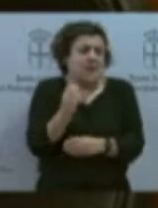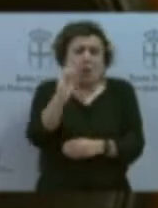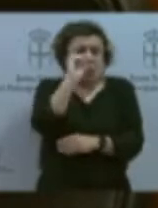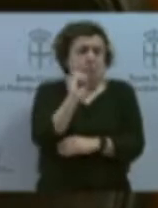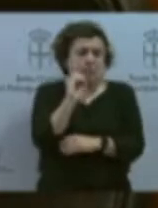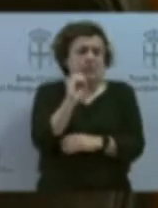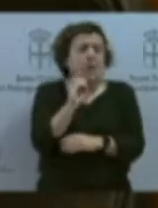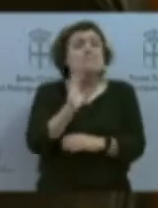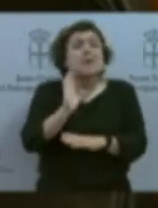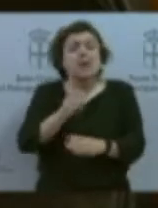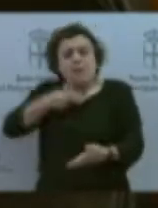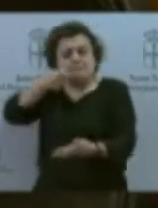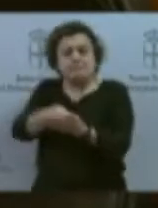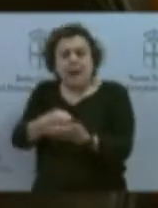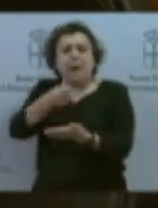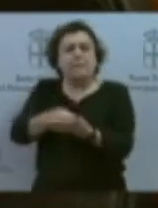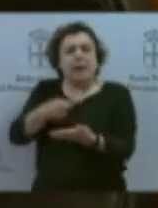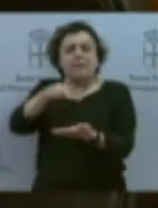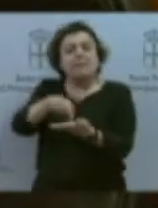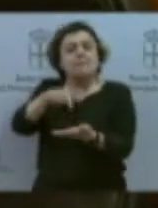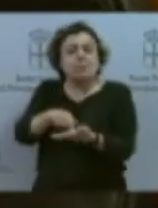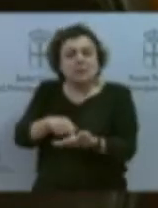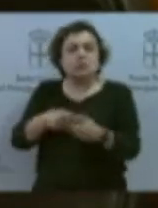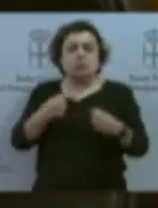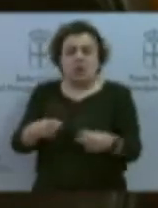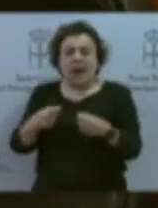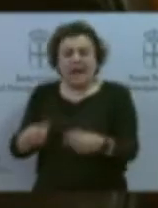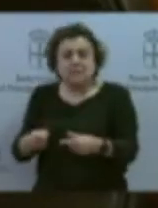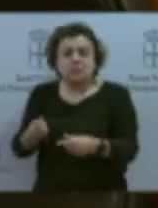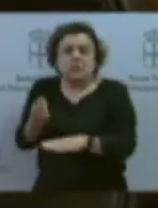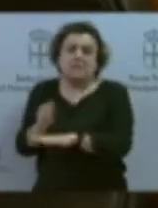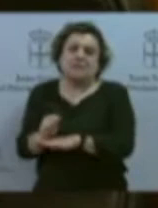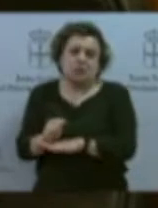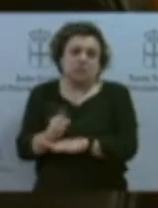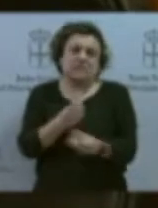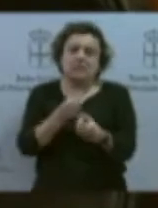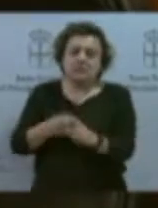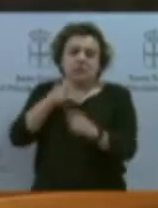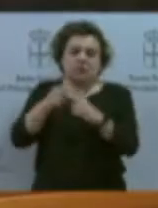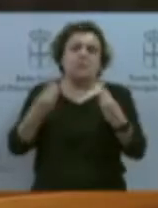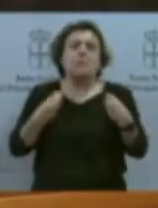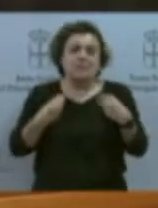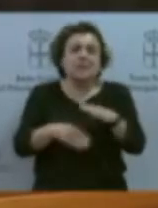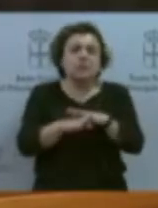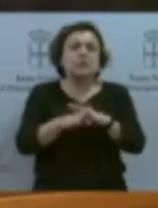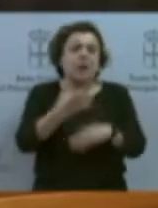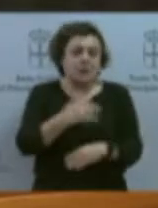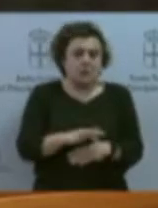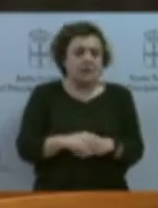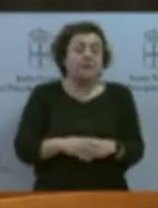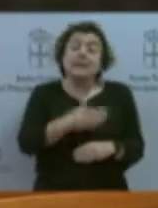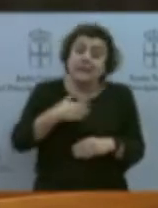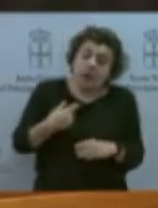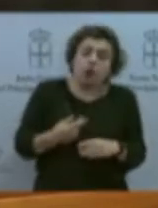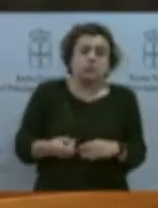los gastos y las inversiones que hacen para poder vivir. Y quiero trasladar ahí también otra cosa, que es muy importante. Que se ponga una normativa para la